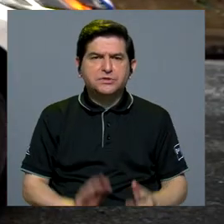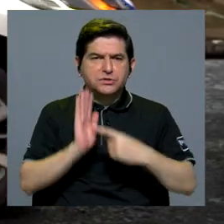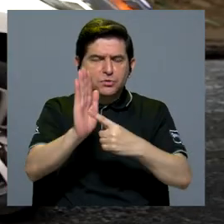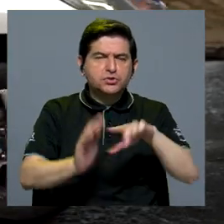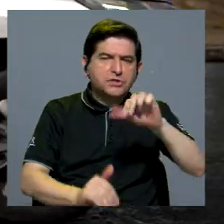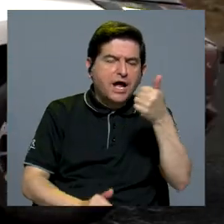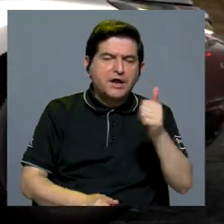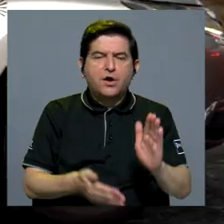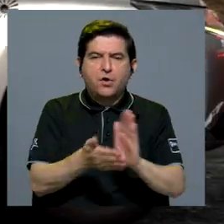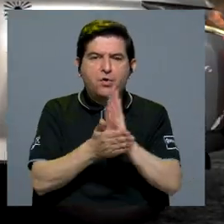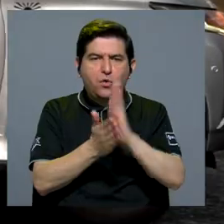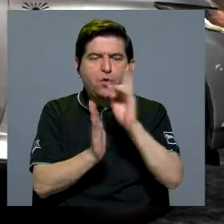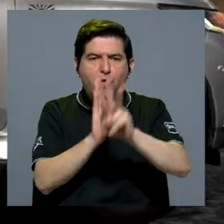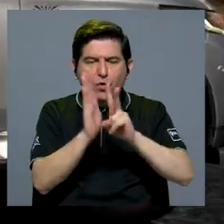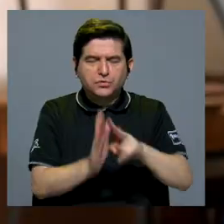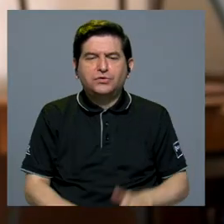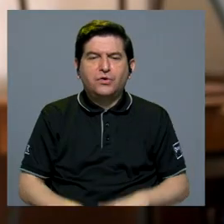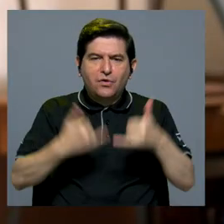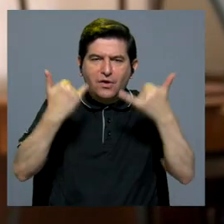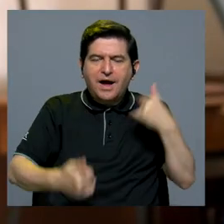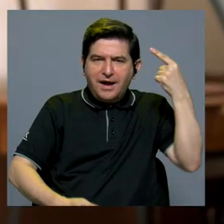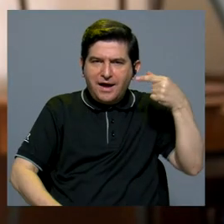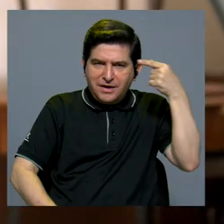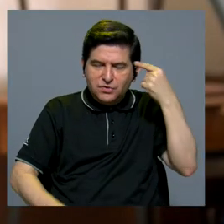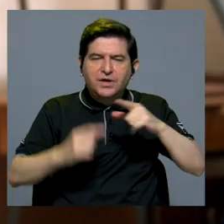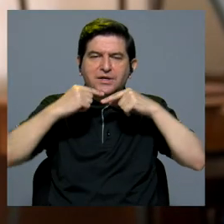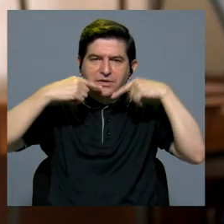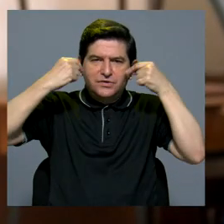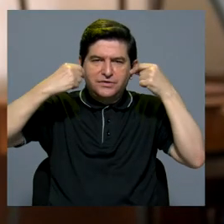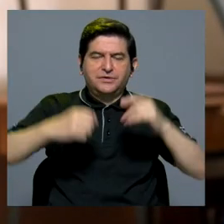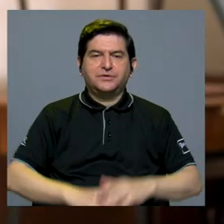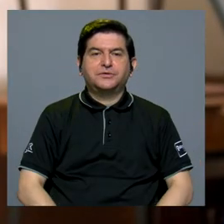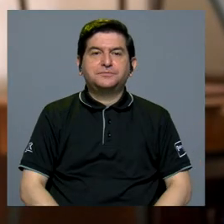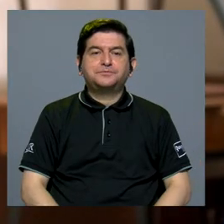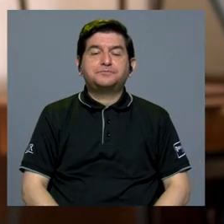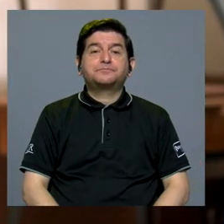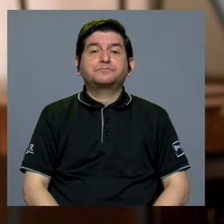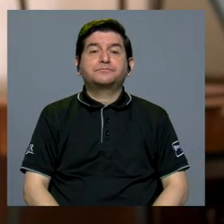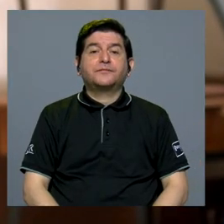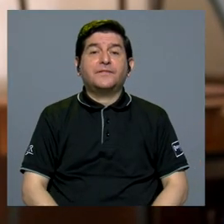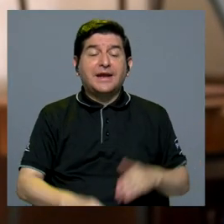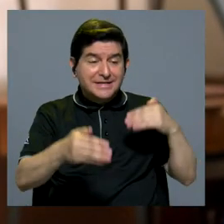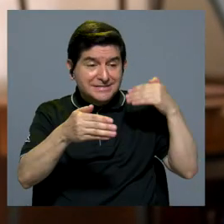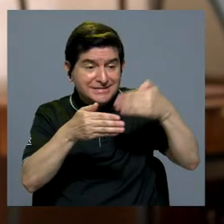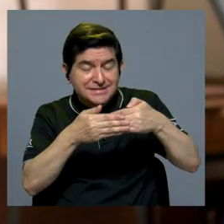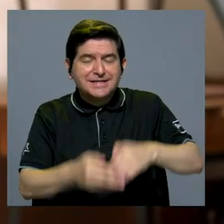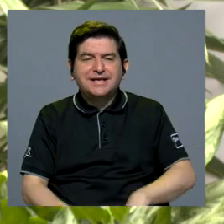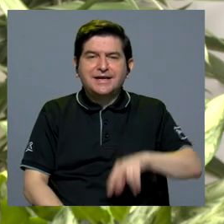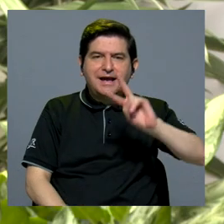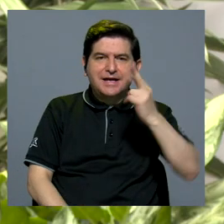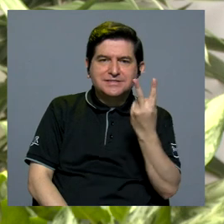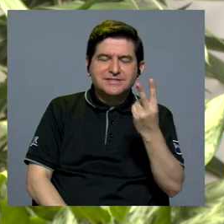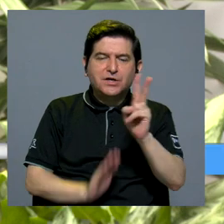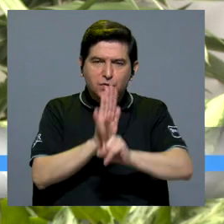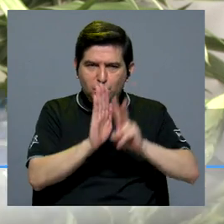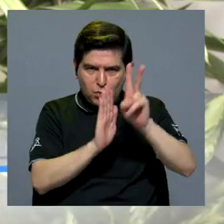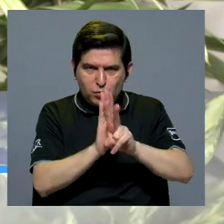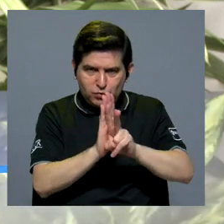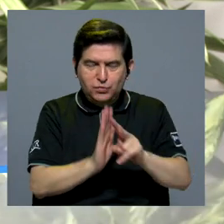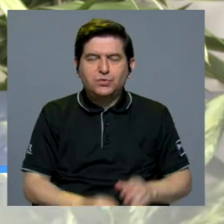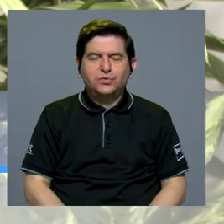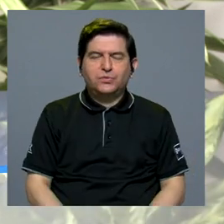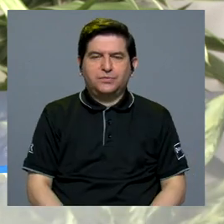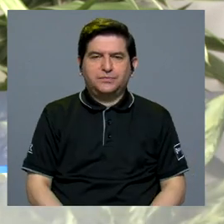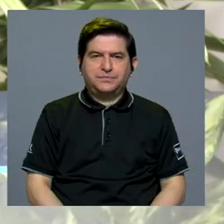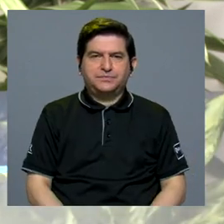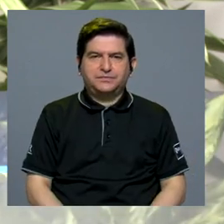Para los próximos meses lanzarán otro documental sobre el actual gobierno de Rodrigo Chávez. Viene un segundo